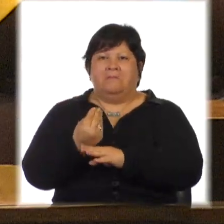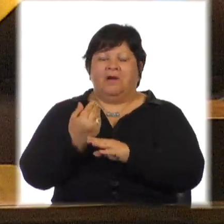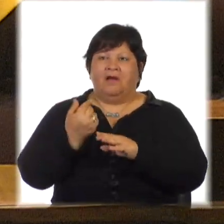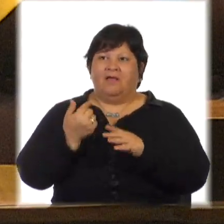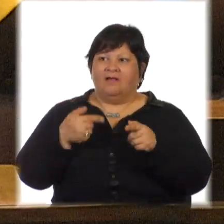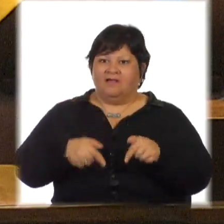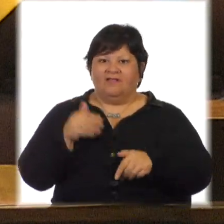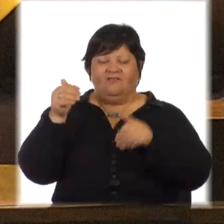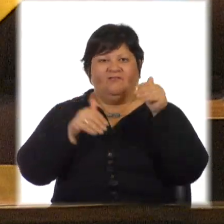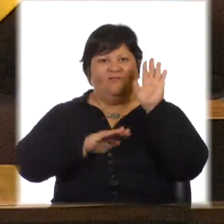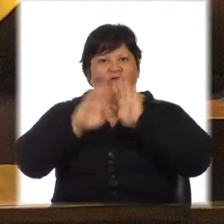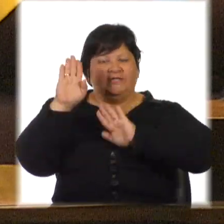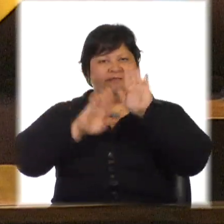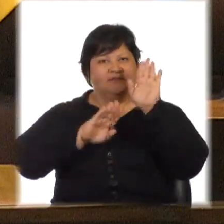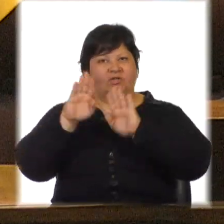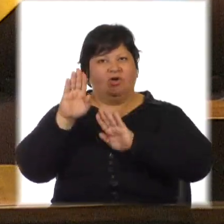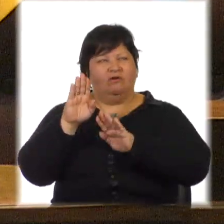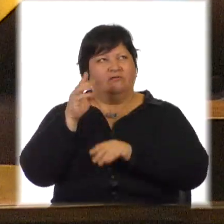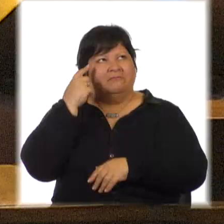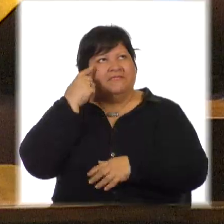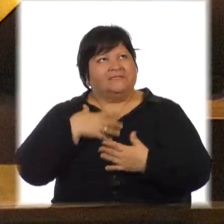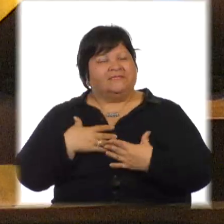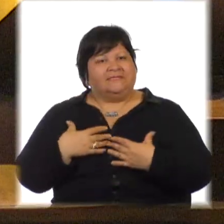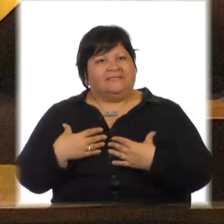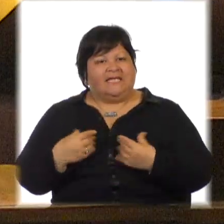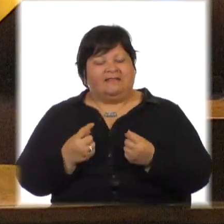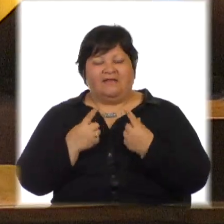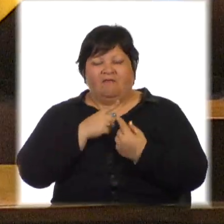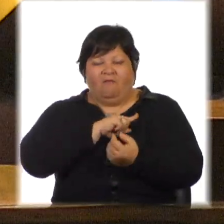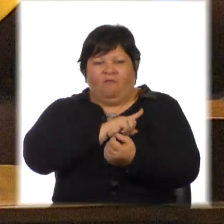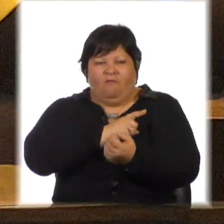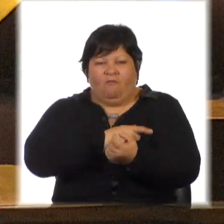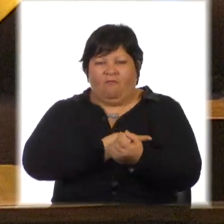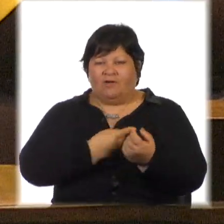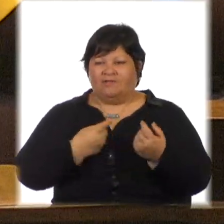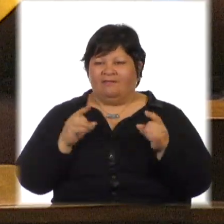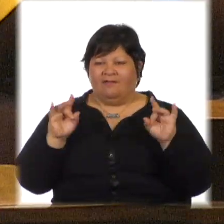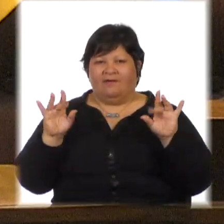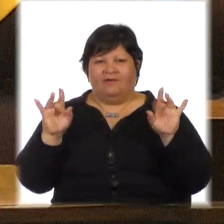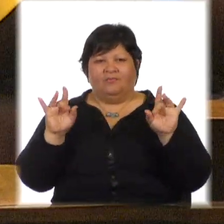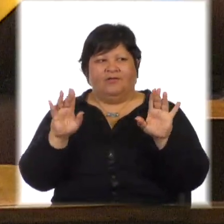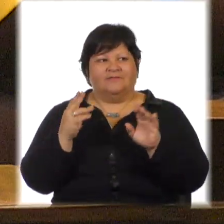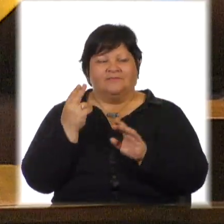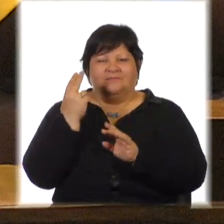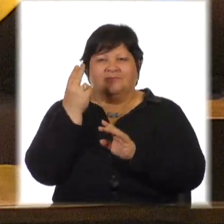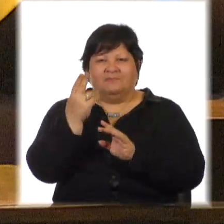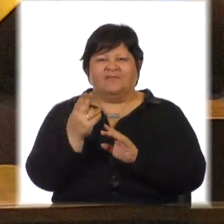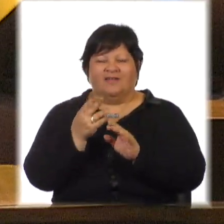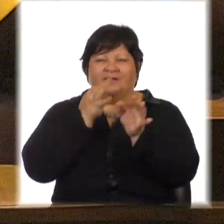sinceramente sentí que eran los orillas, las fuerzas de la naturaleza que así lo permitían y les voy a explicar por qué.